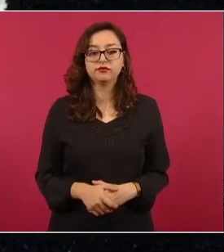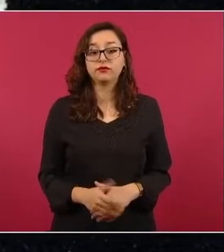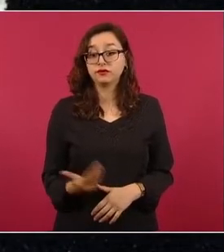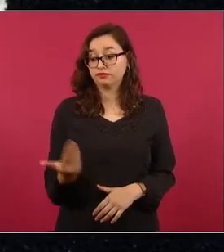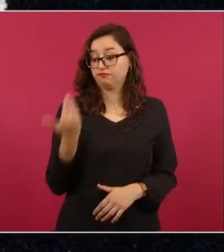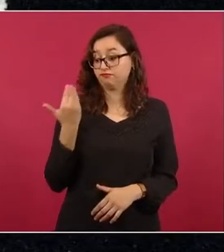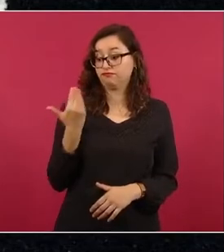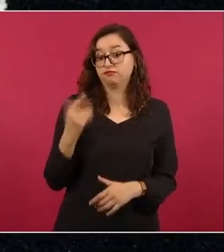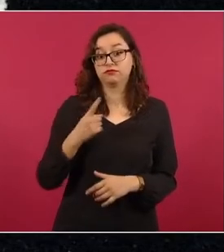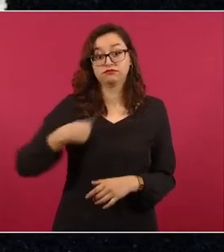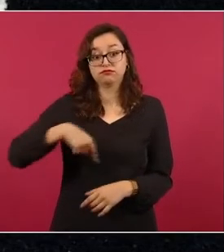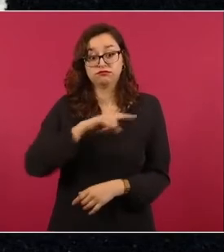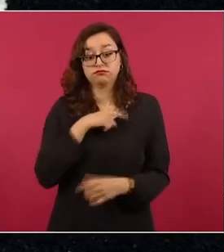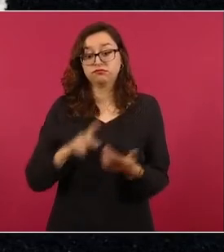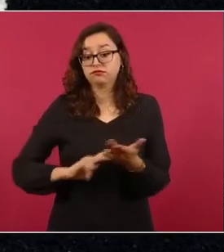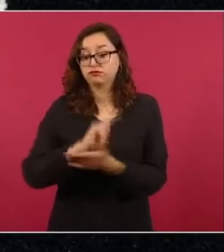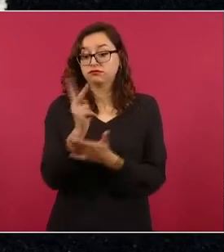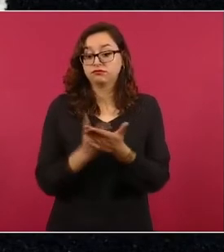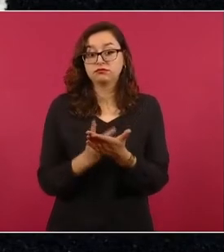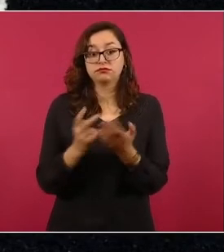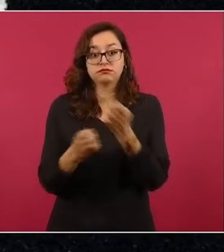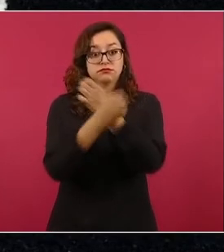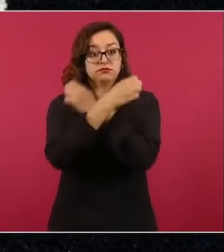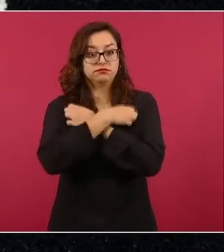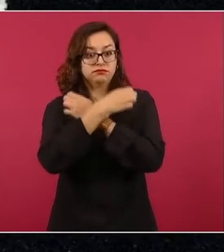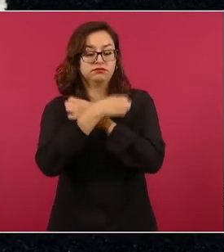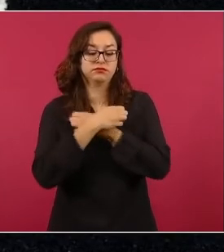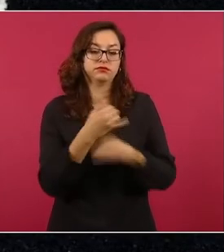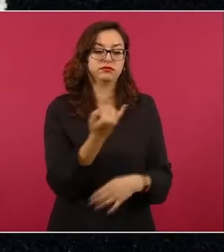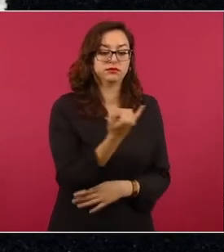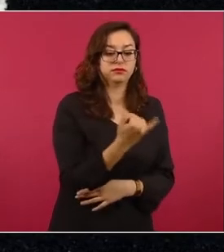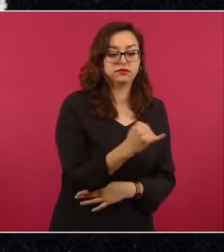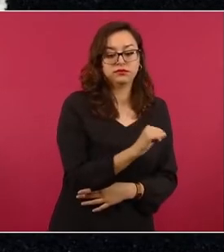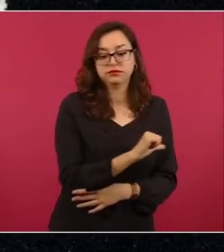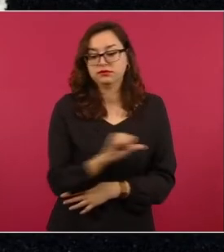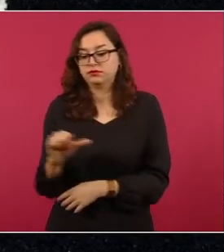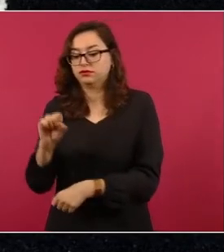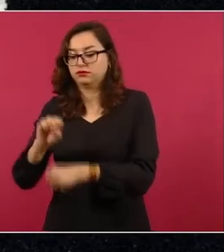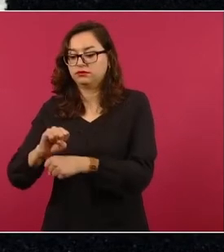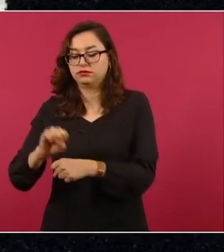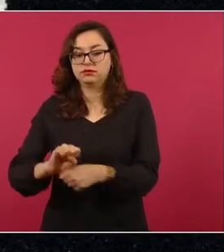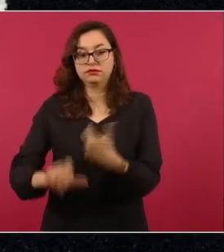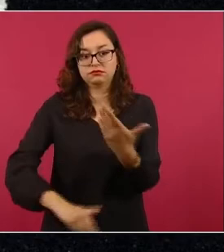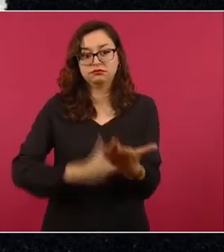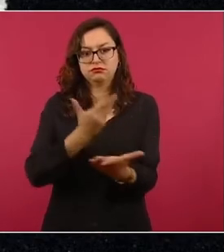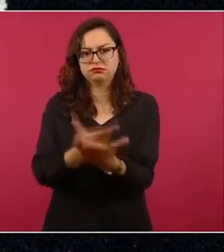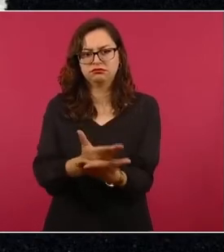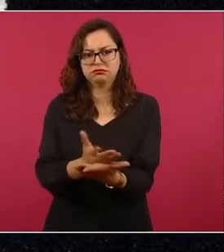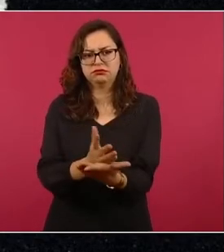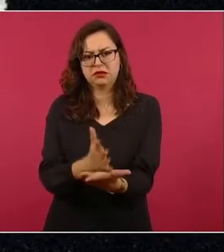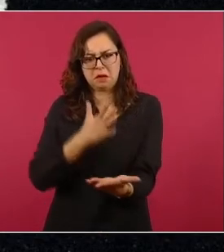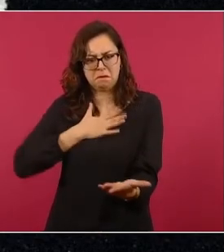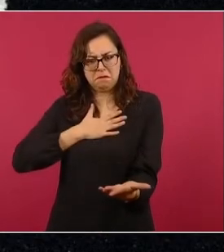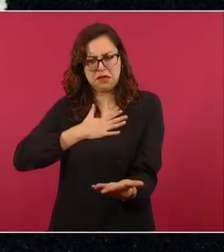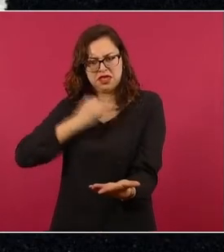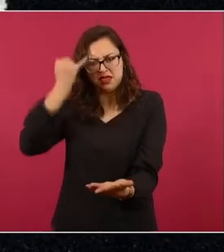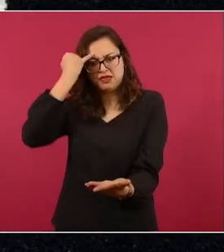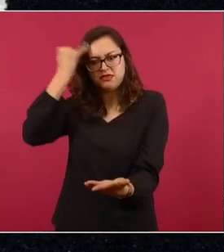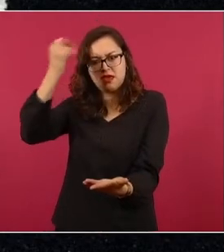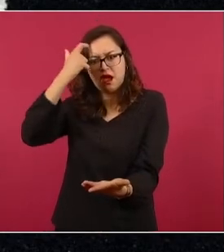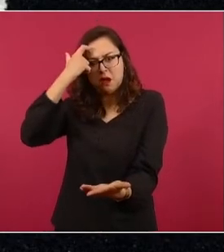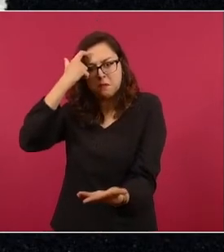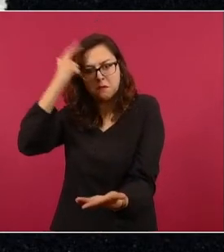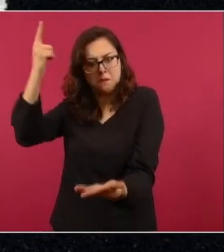educación básica que no es de una ocurrencia como en algunos medios he